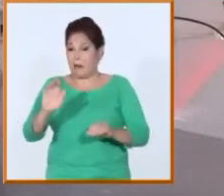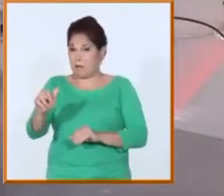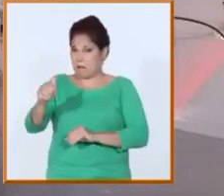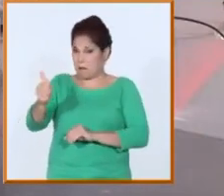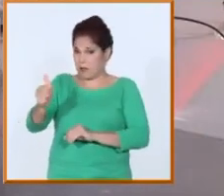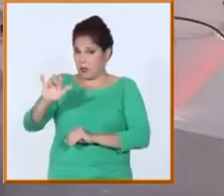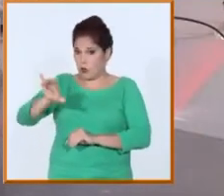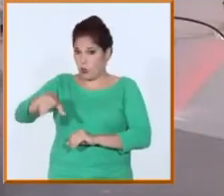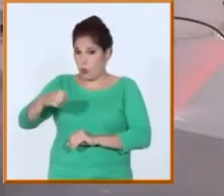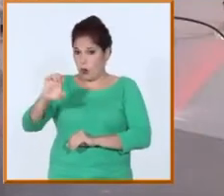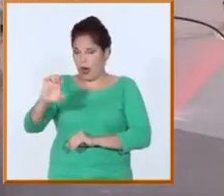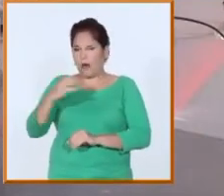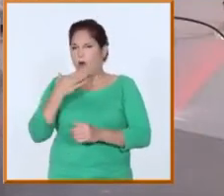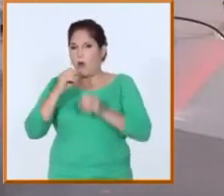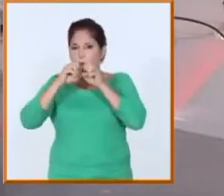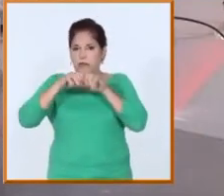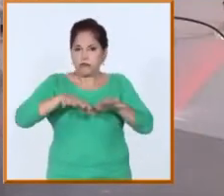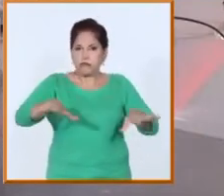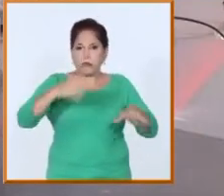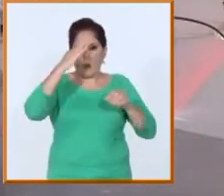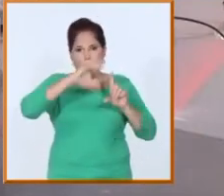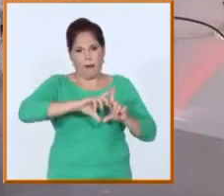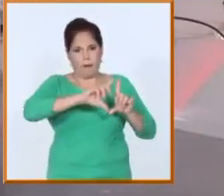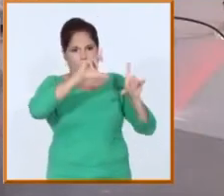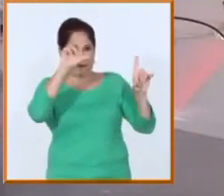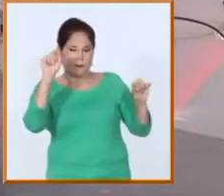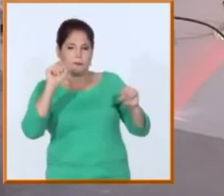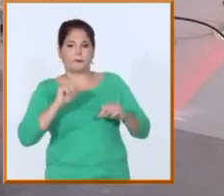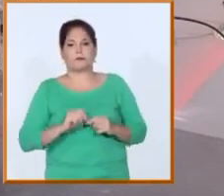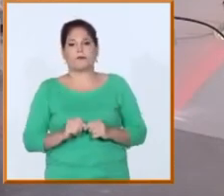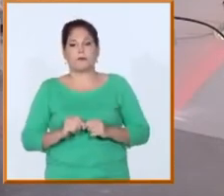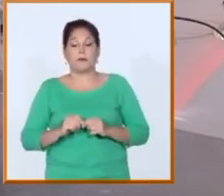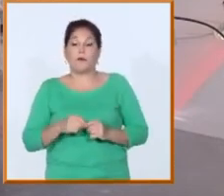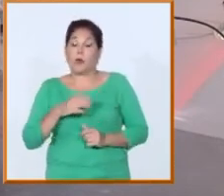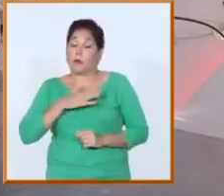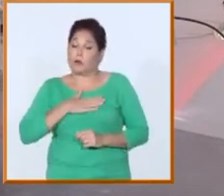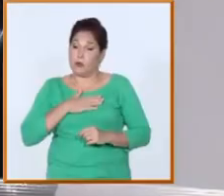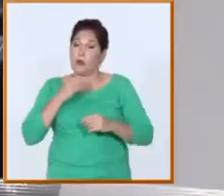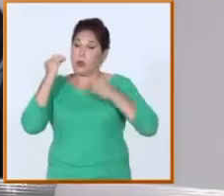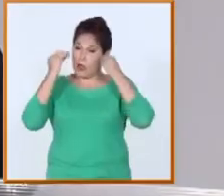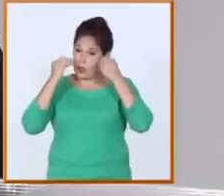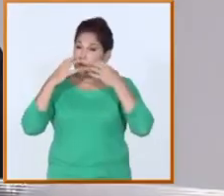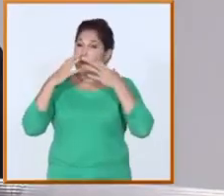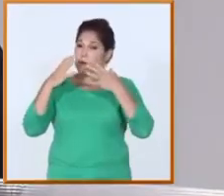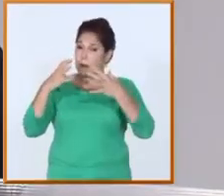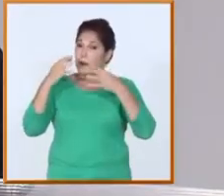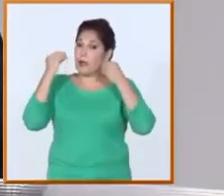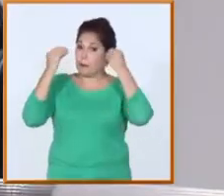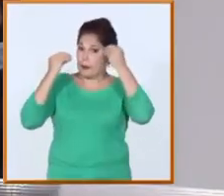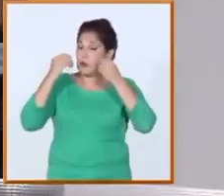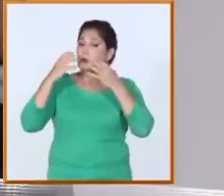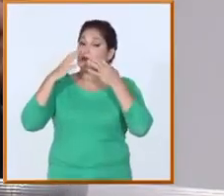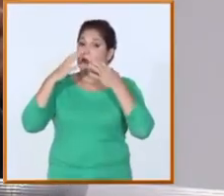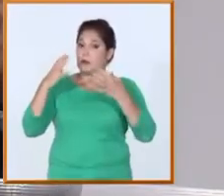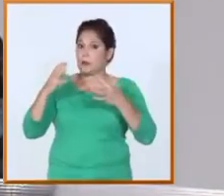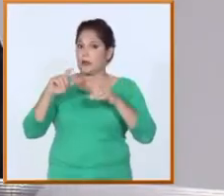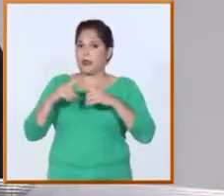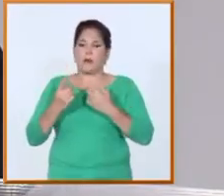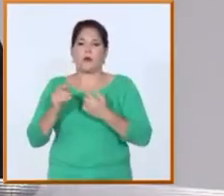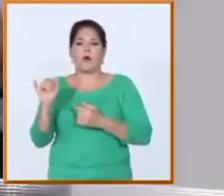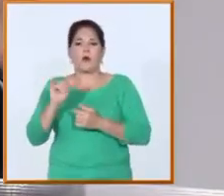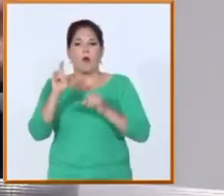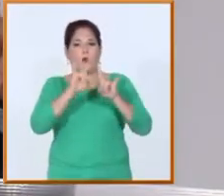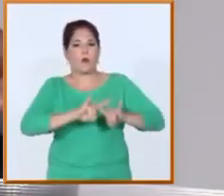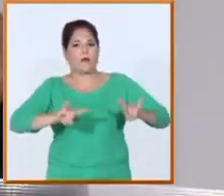Ministerio de Educación Superior, también en un momento, coincidentemente creo yo que importante, porque era el momento en que se conectaban por firme a las